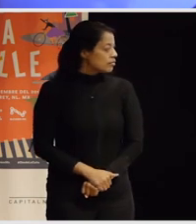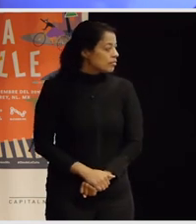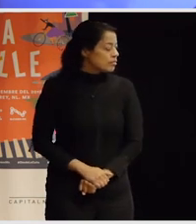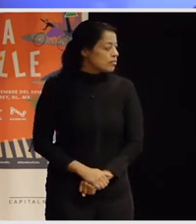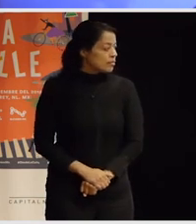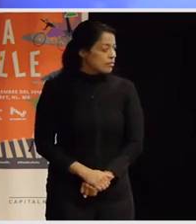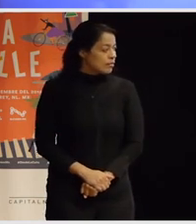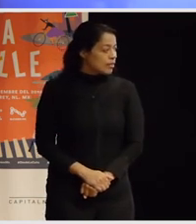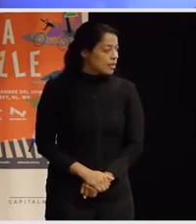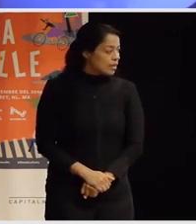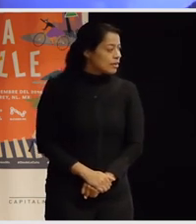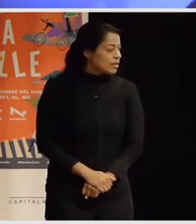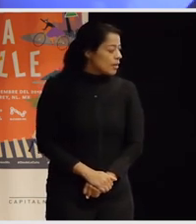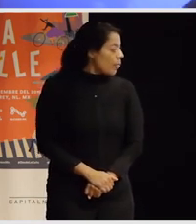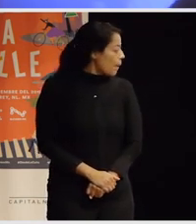preguntas bien